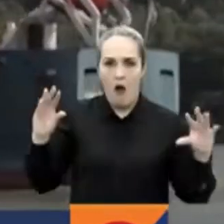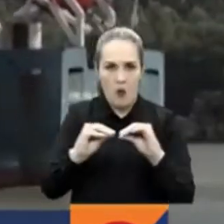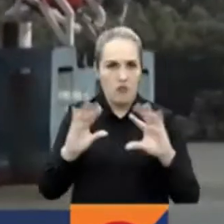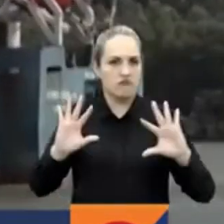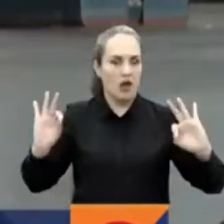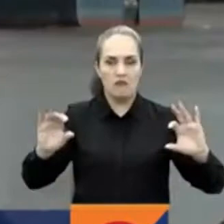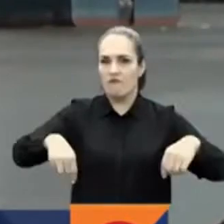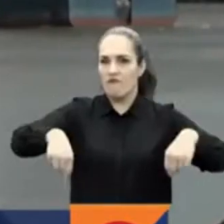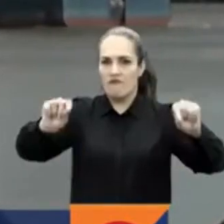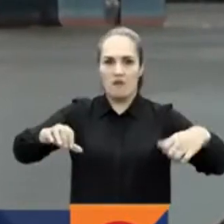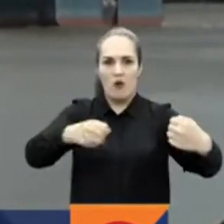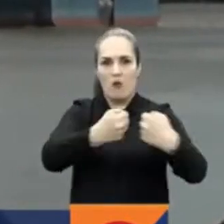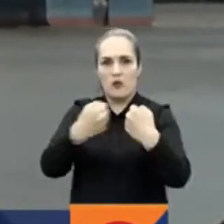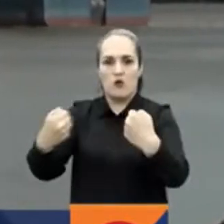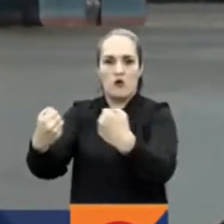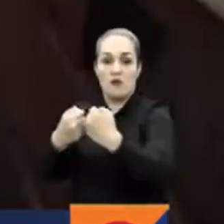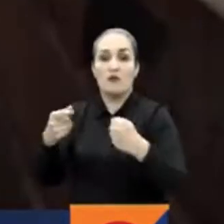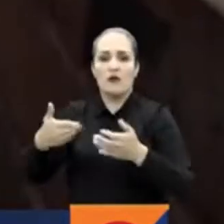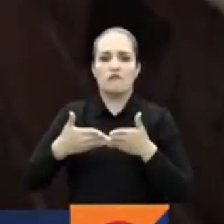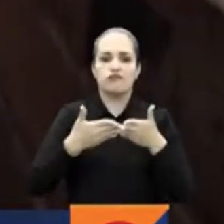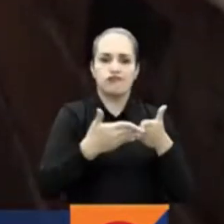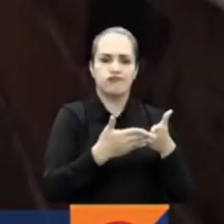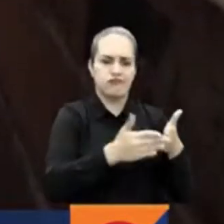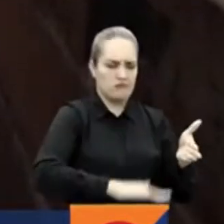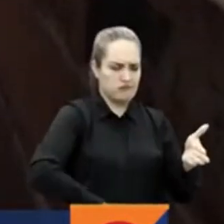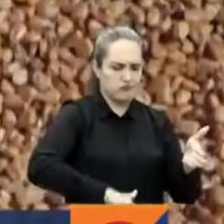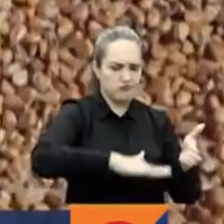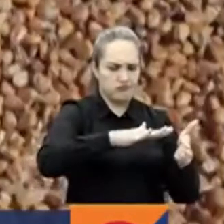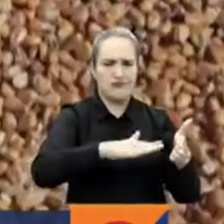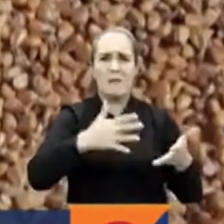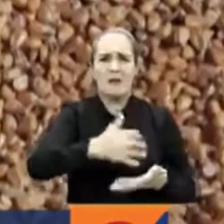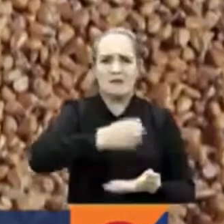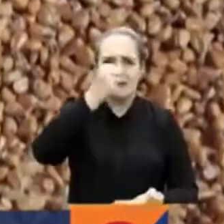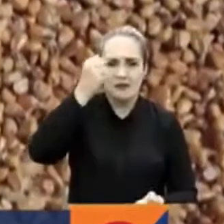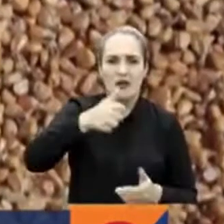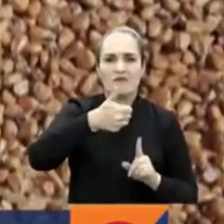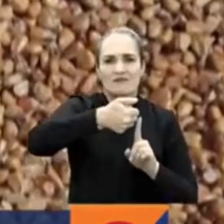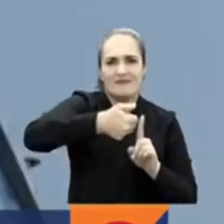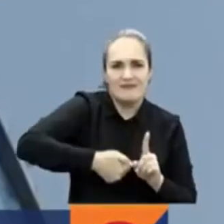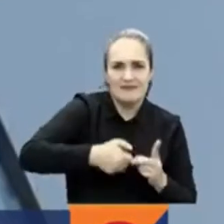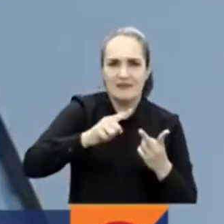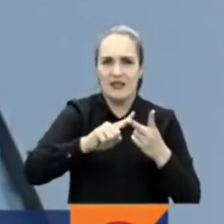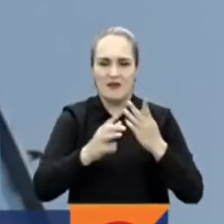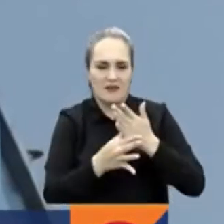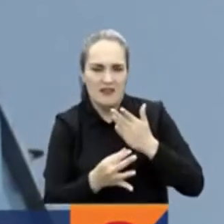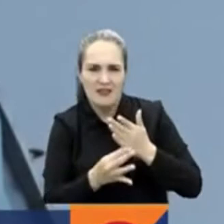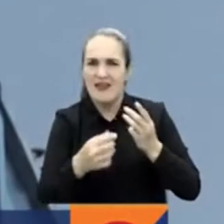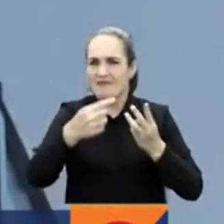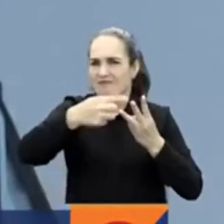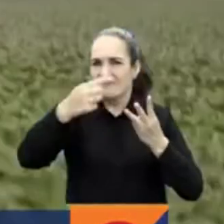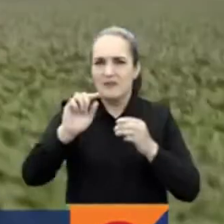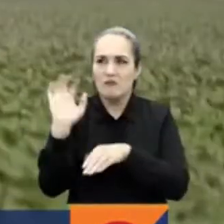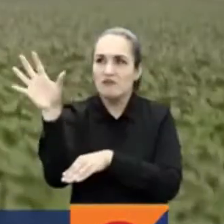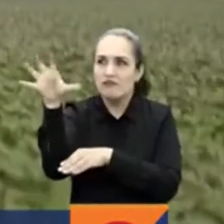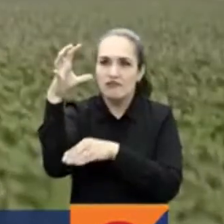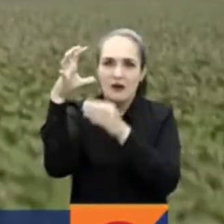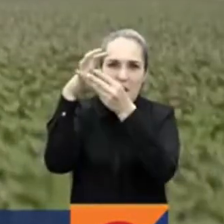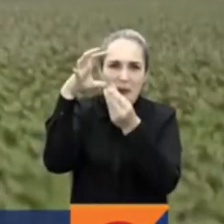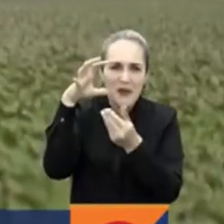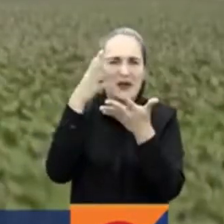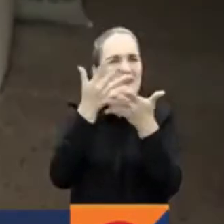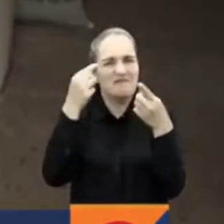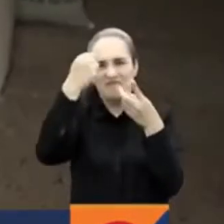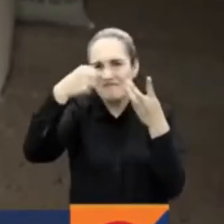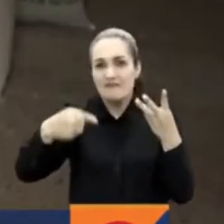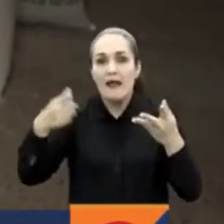20 millones de toneladas de cereales, miles de sacos de entretrigo, cebada, maíz y aceite de girasol reconecten y hagan que Ucrania